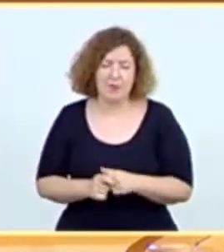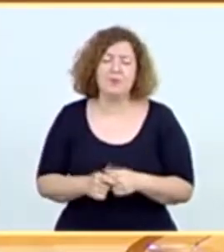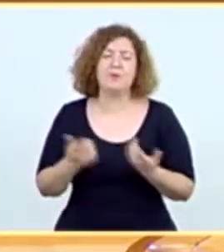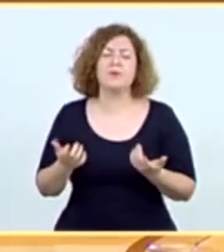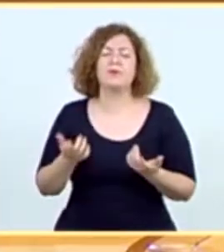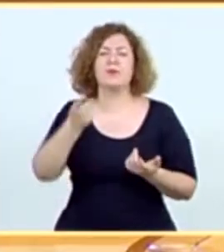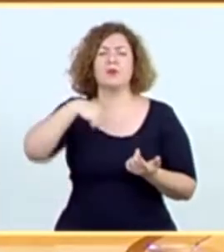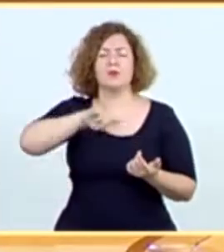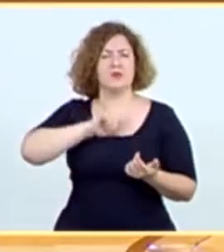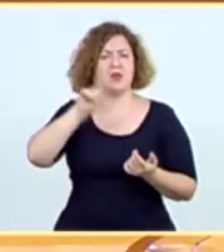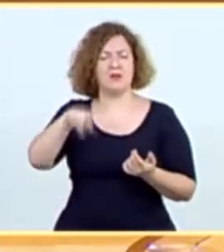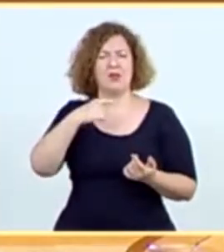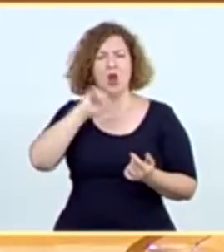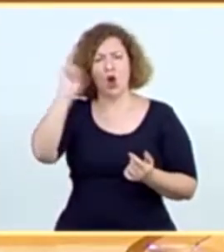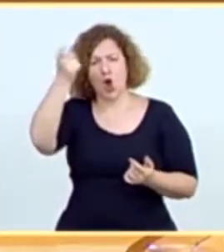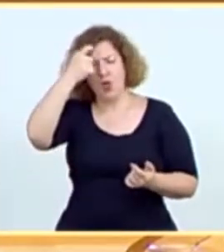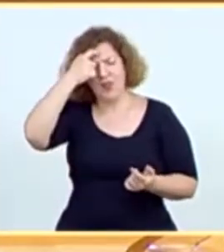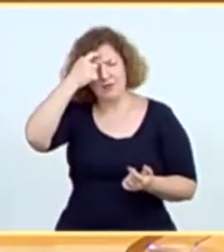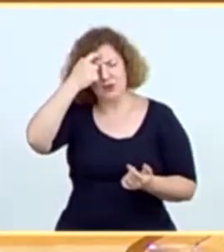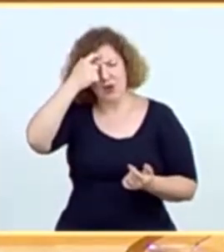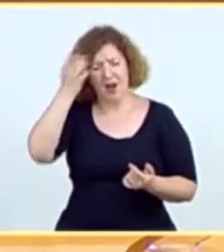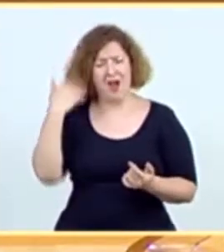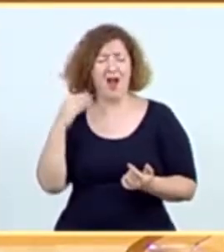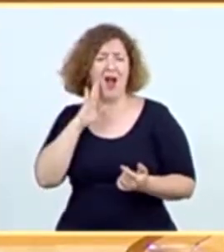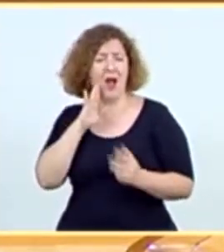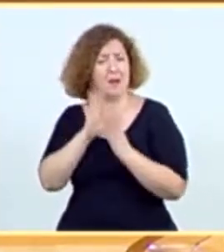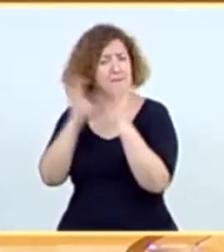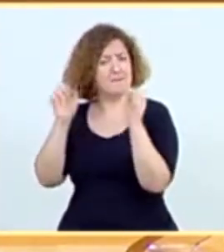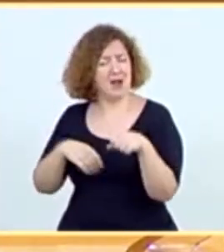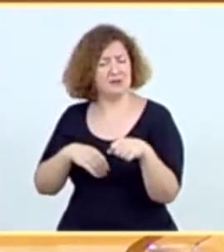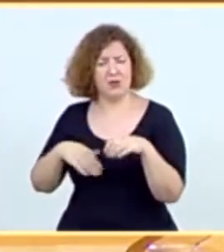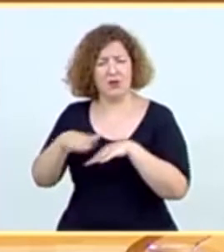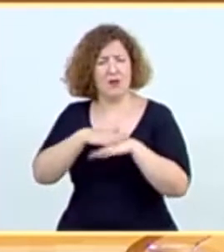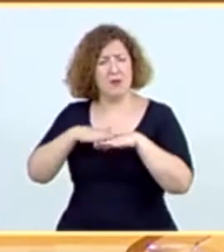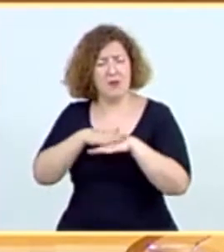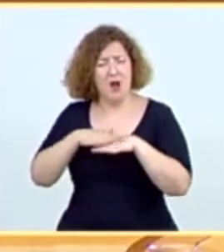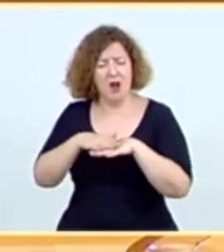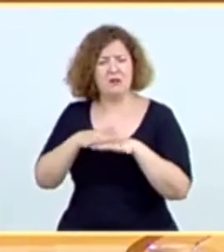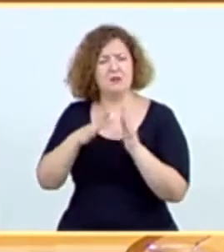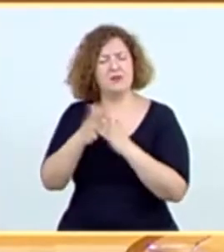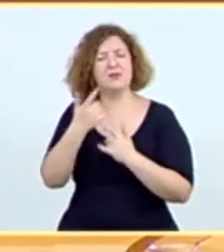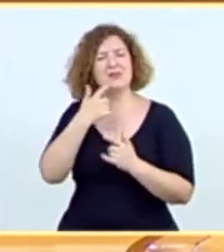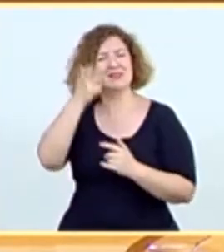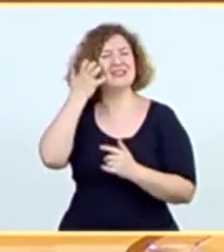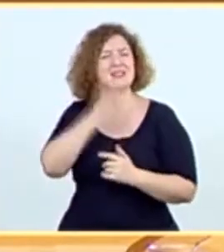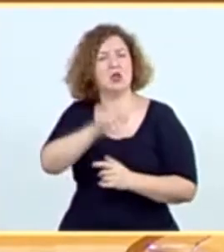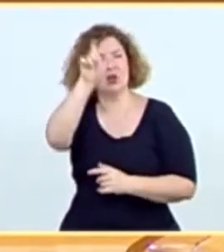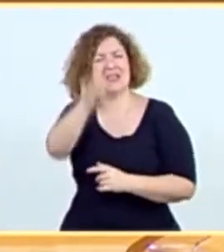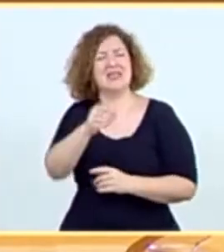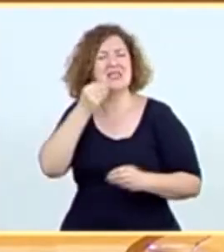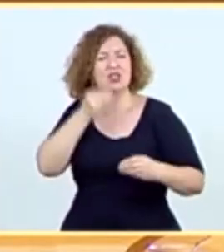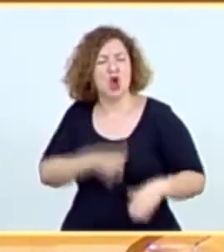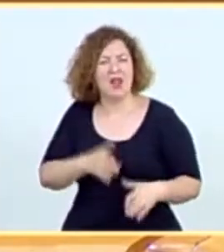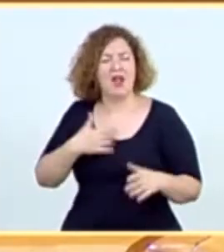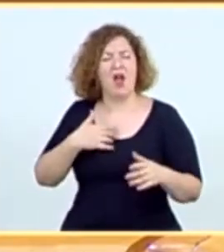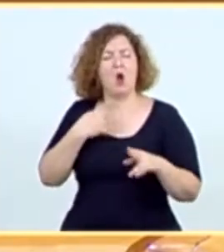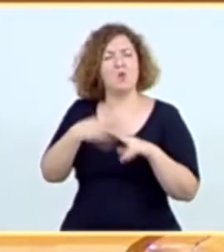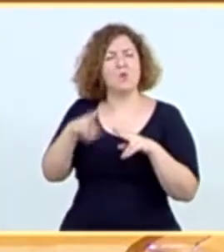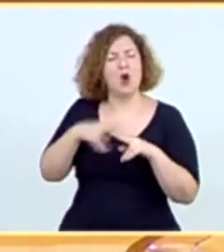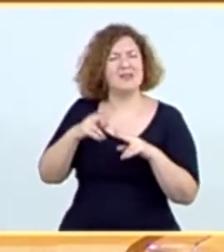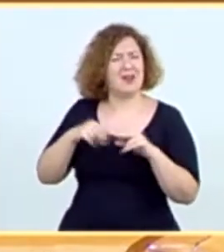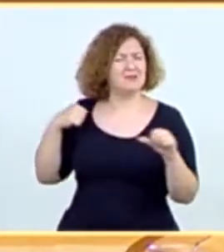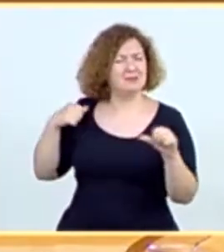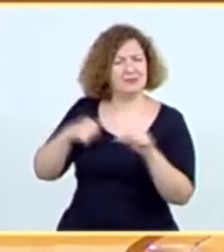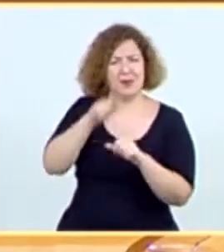han abandonado las propias concepciones que fundamentaron el pacto estatutario, el reconocimiento de la singularidad política histórica del hecho nacional vasco.